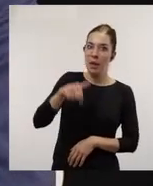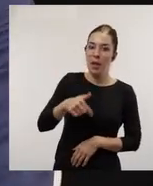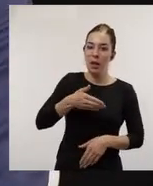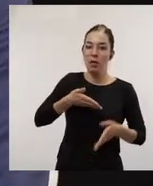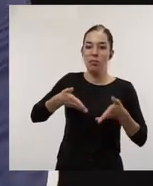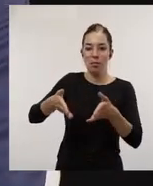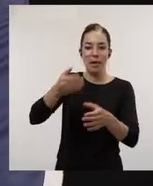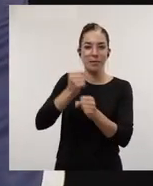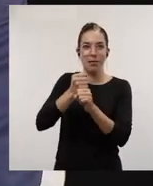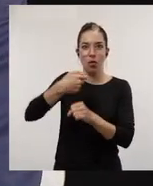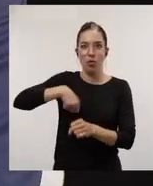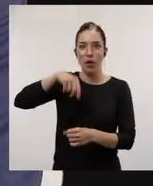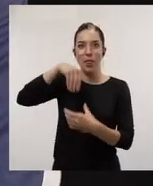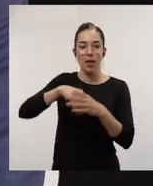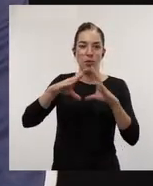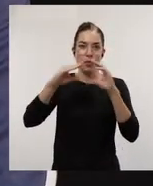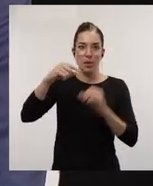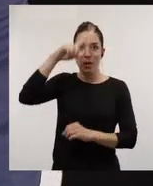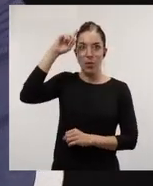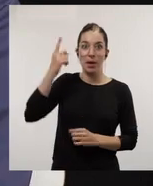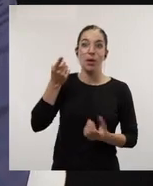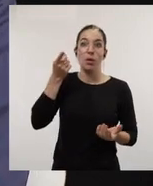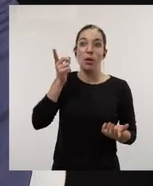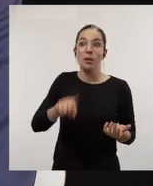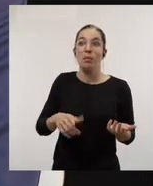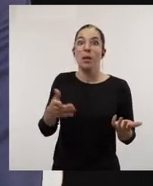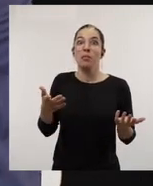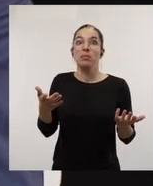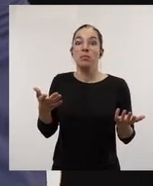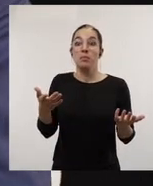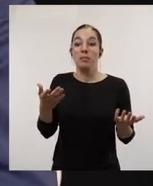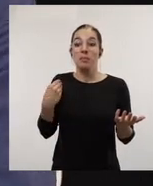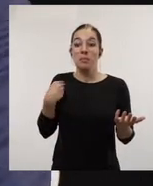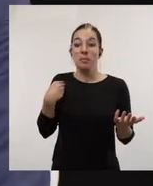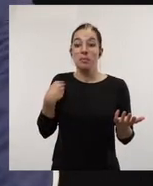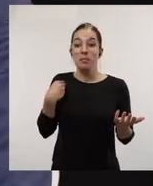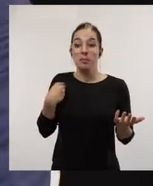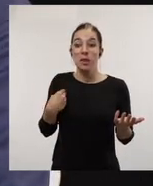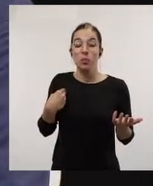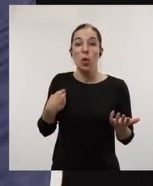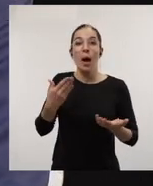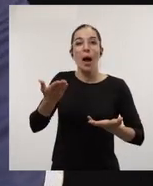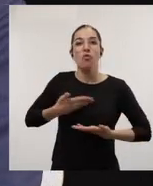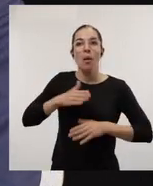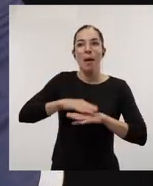de su carrera profesional en la Universidad de Rey Juan Carlos y de alguna manera también contribuya a avanzar en la ciencia